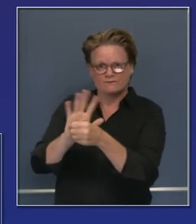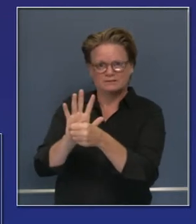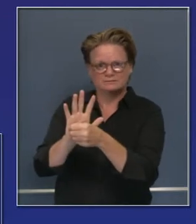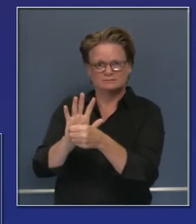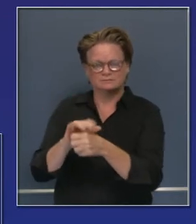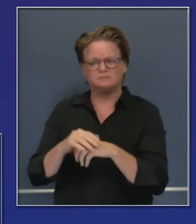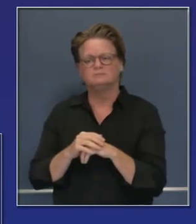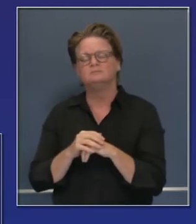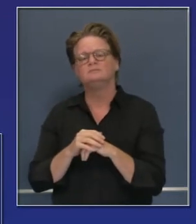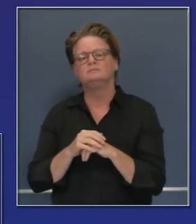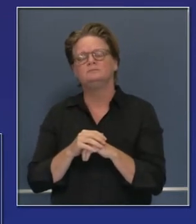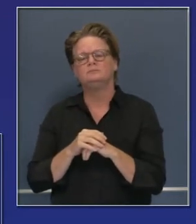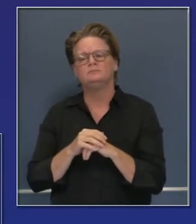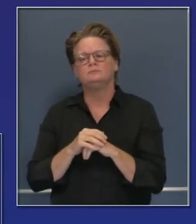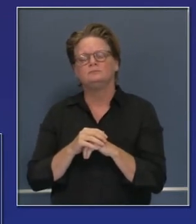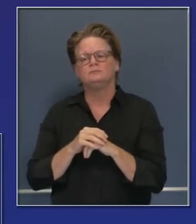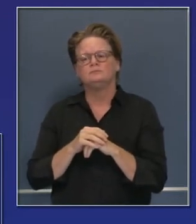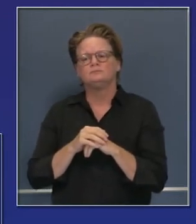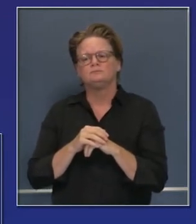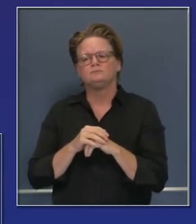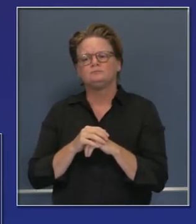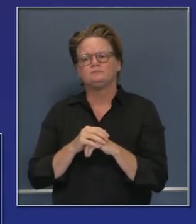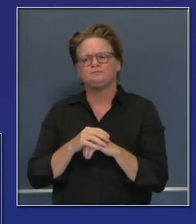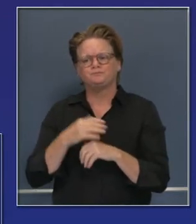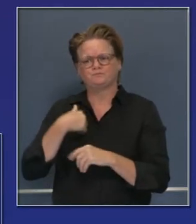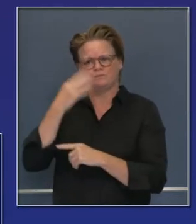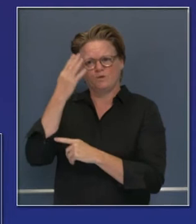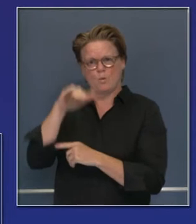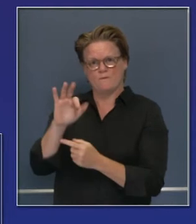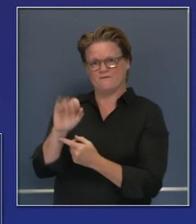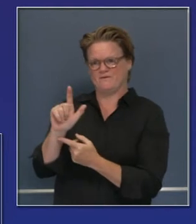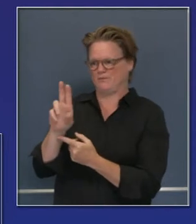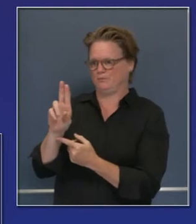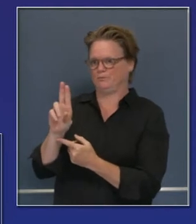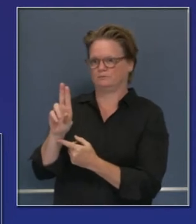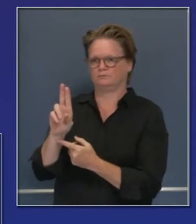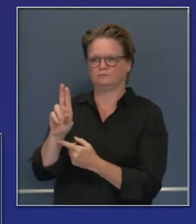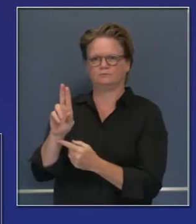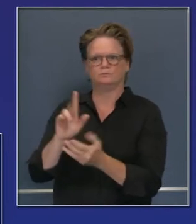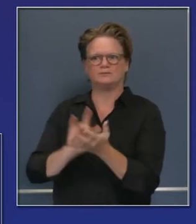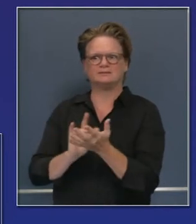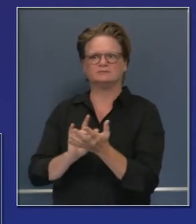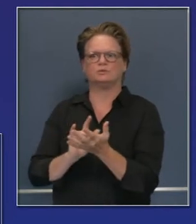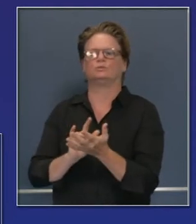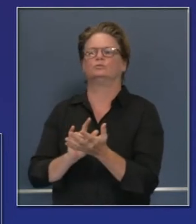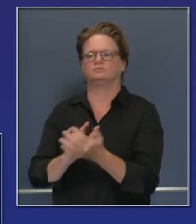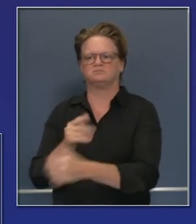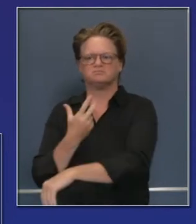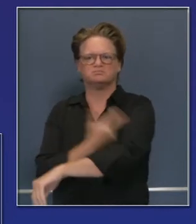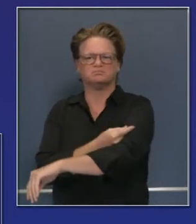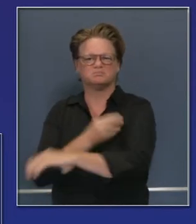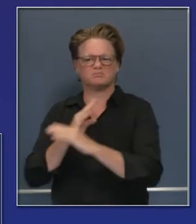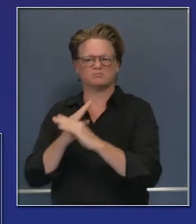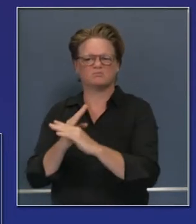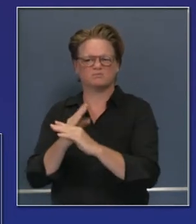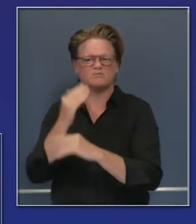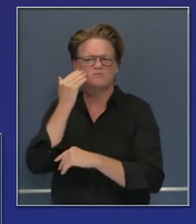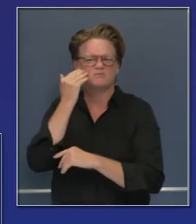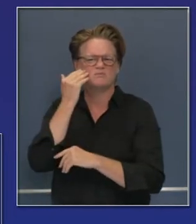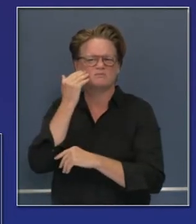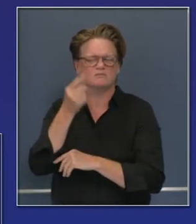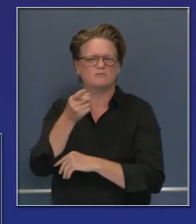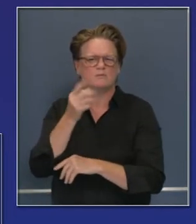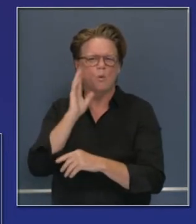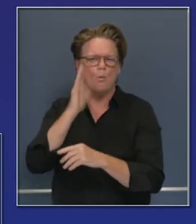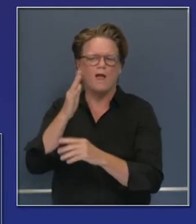separarnos del contrato. También tenemos la capacidad de aumentar la capacidad de esa prueba, o sea, una